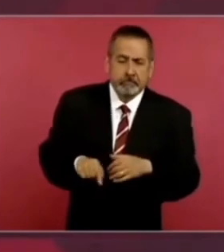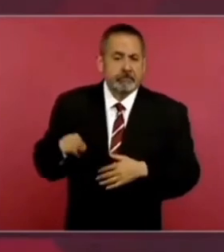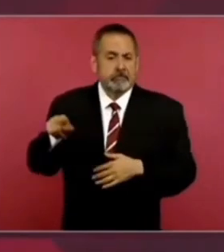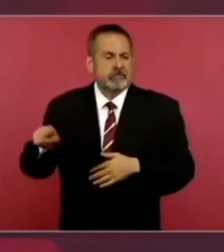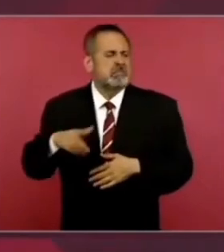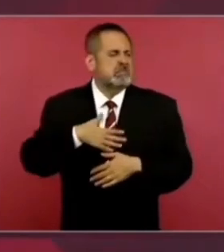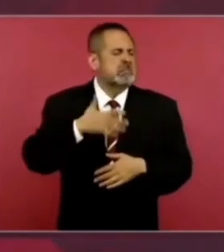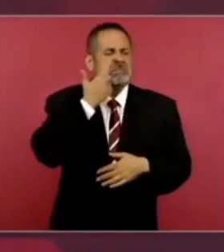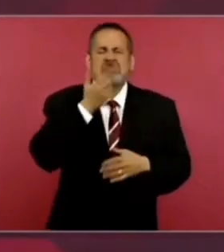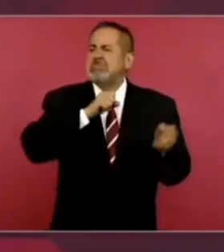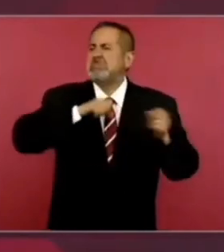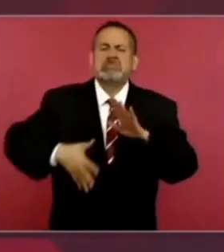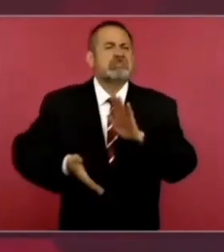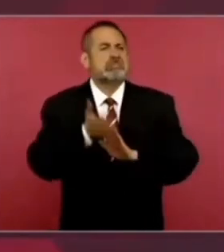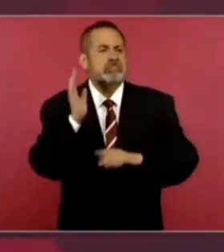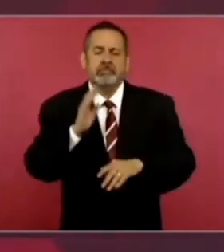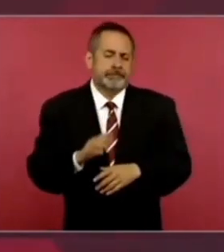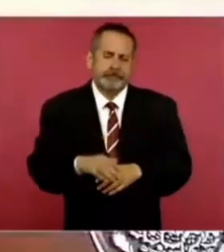por necesidad.